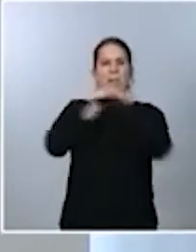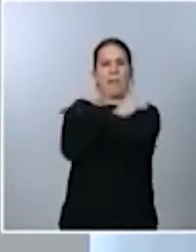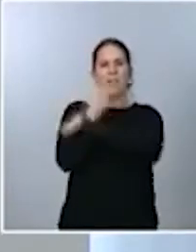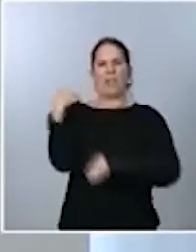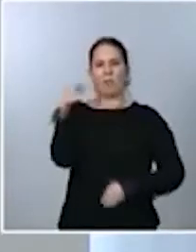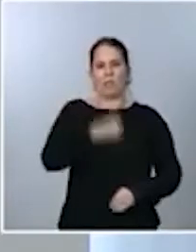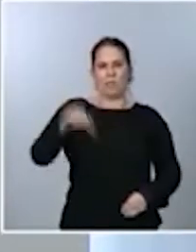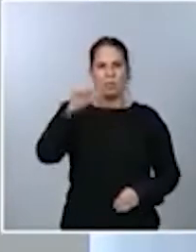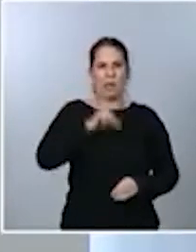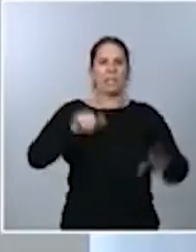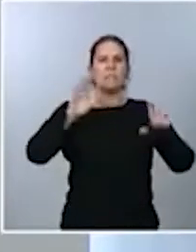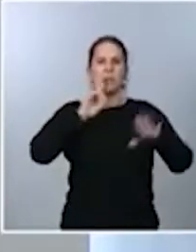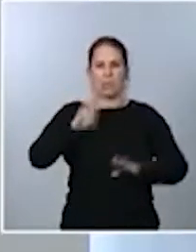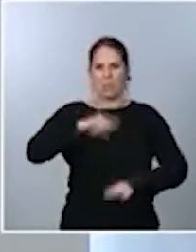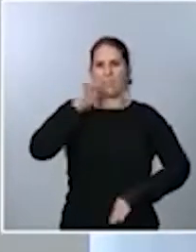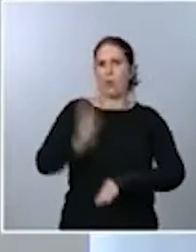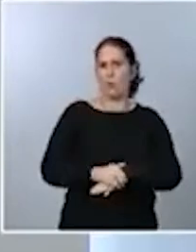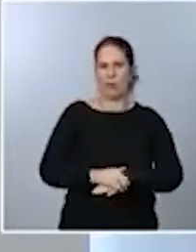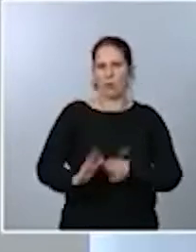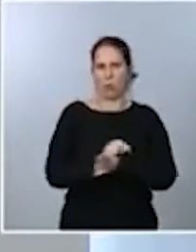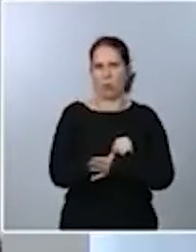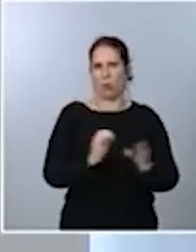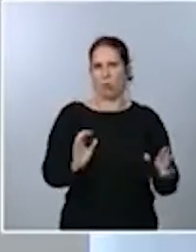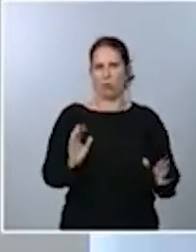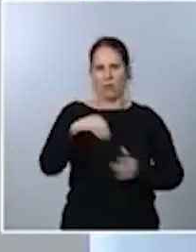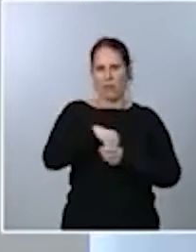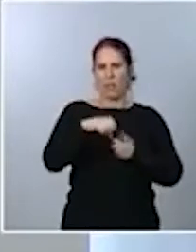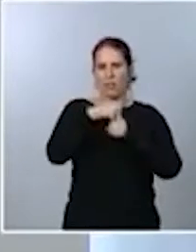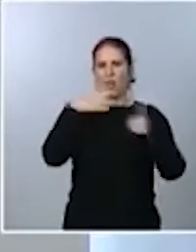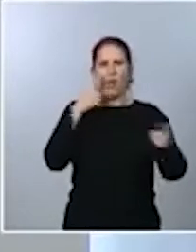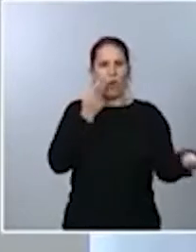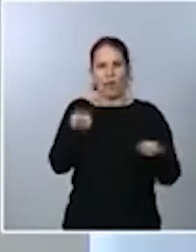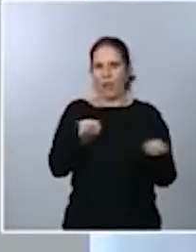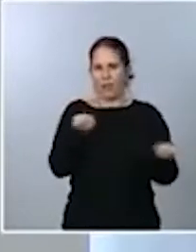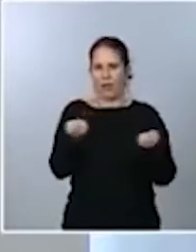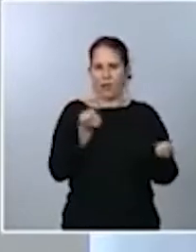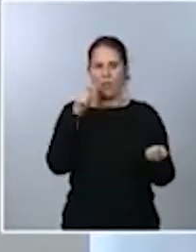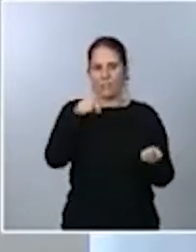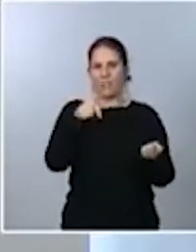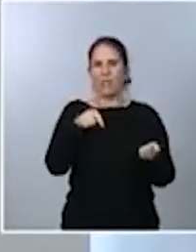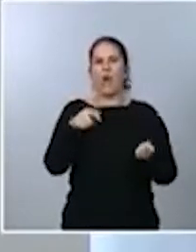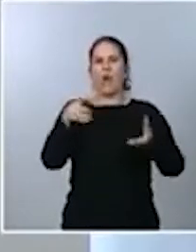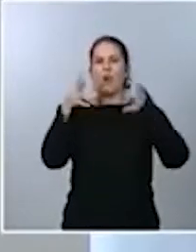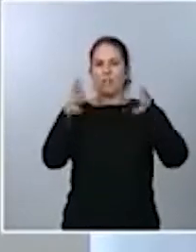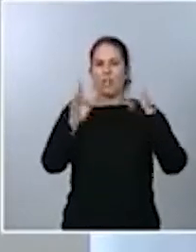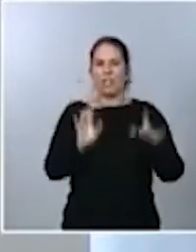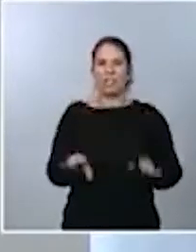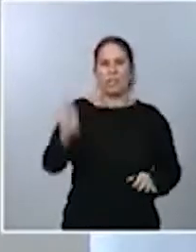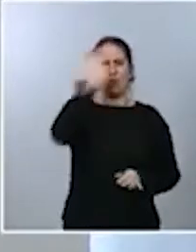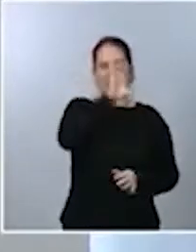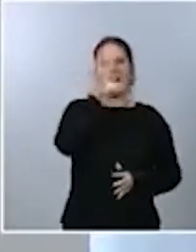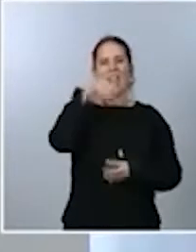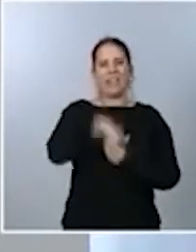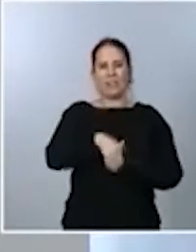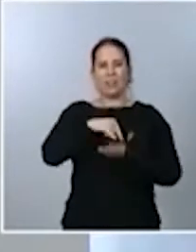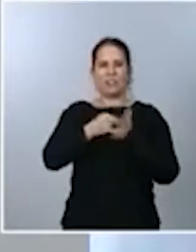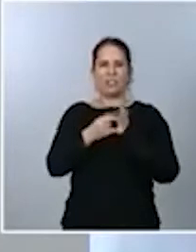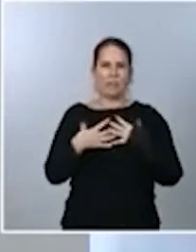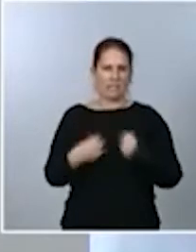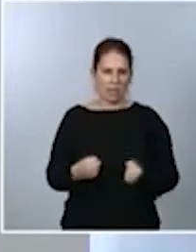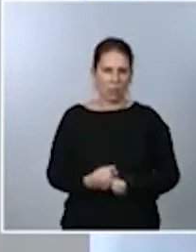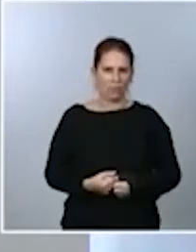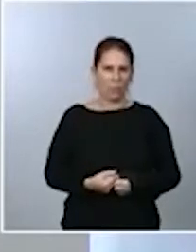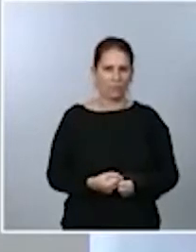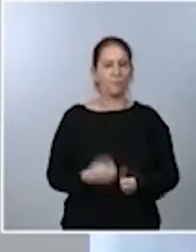lo que se acordó en el foro de coordinación que es el Consejo Intertleta del Sistema Nacional. Por tanto, esto está funcionando en el